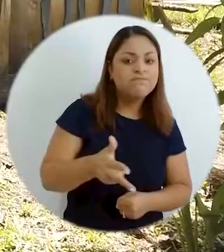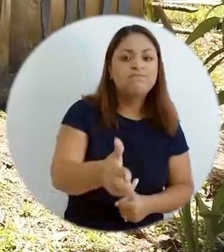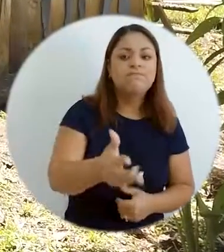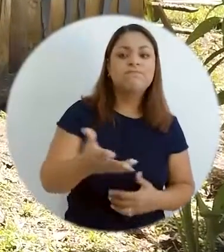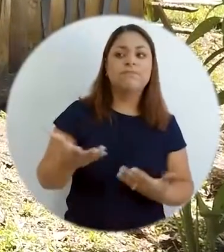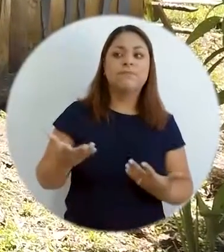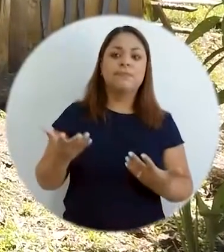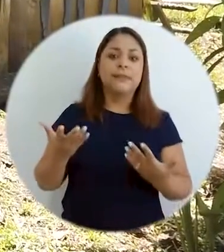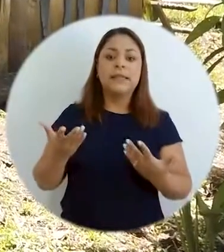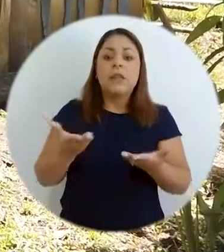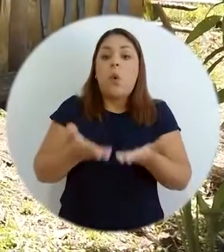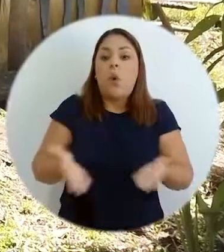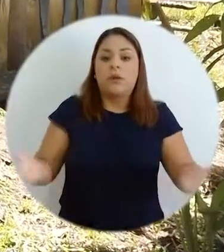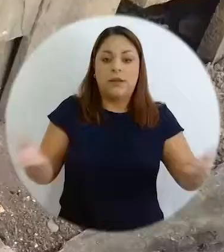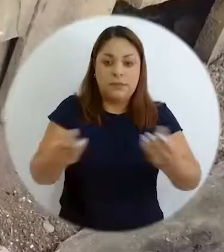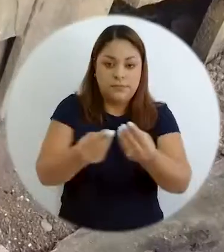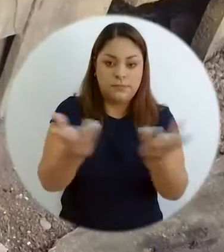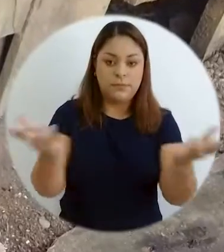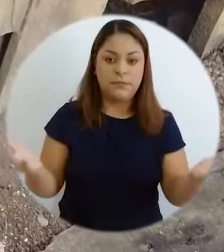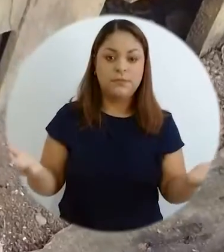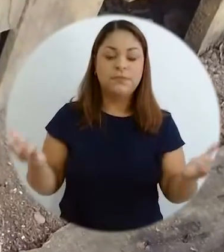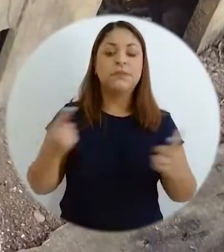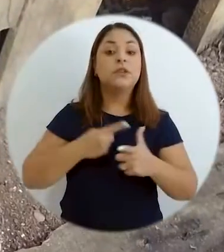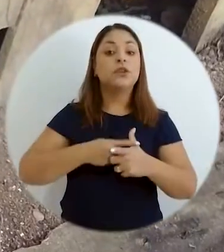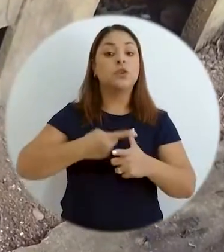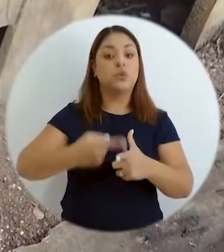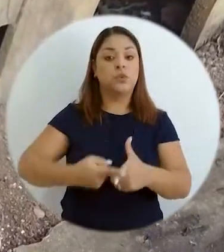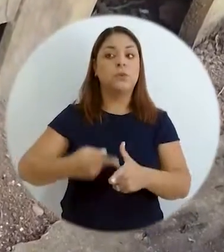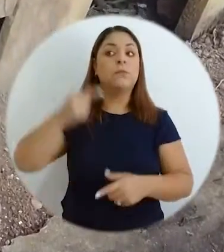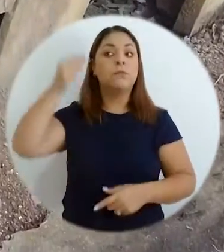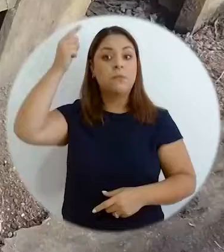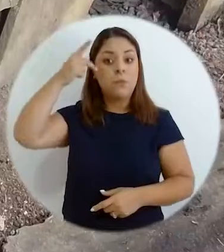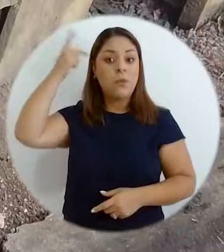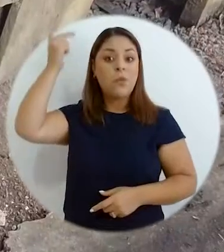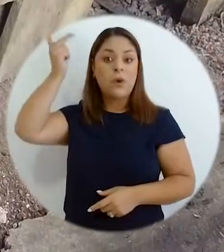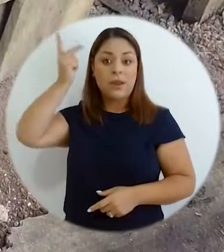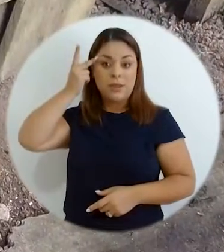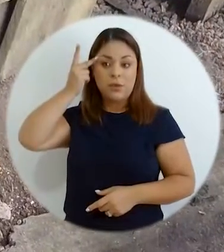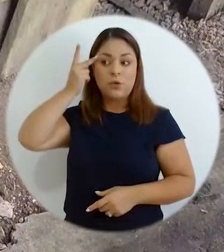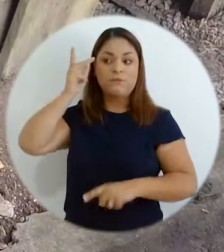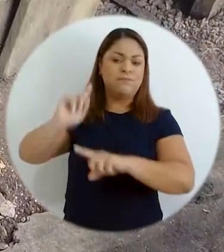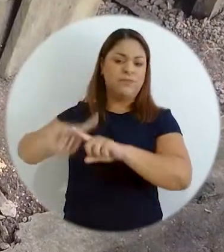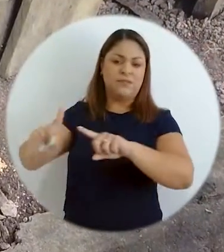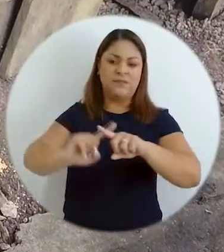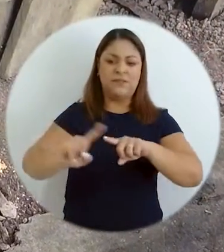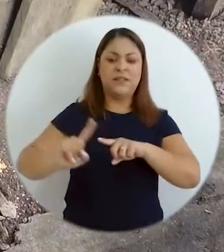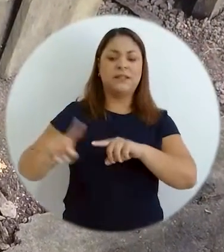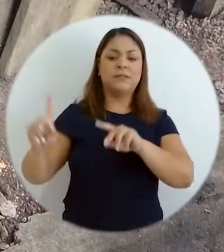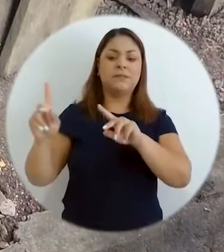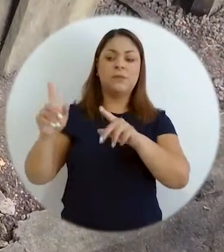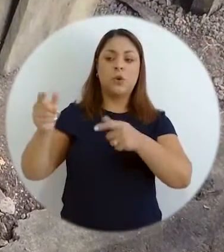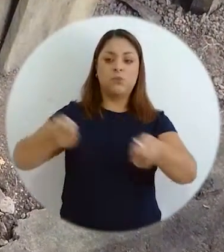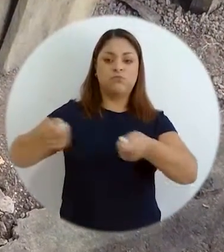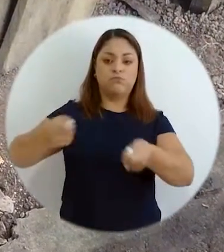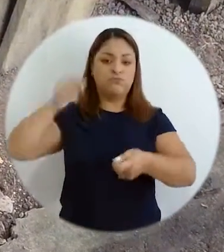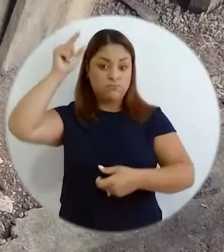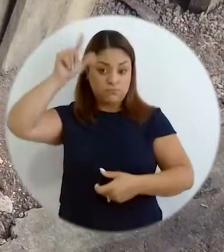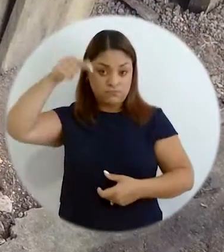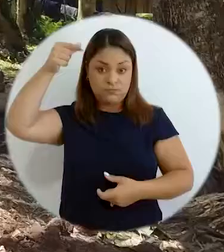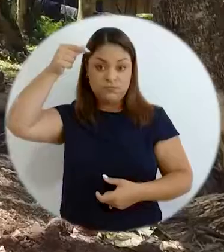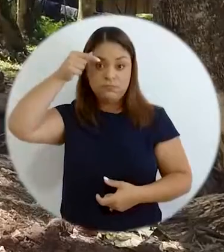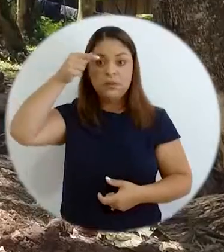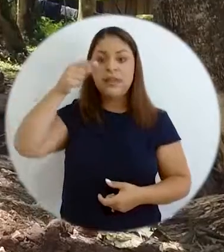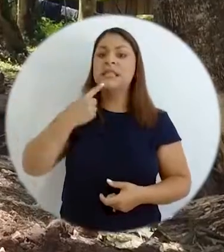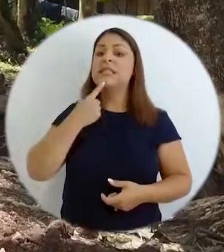bienes públicos. Entonces, las posturas políticas de los distintos gobiernos han concentrado la